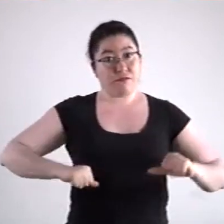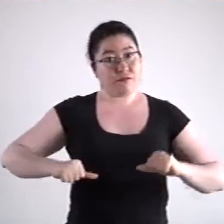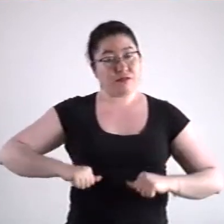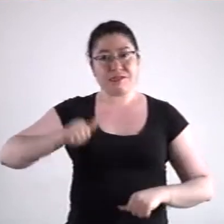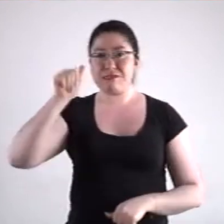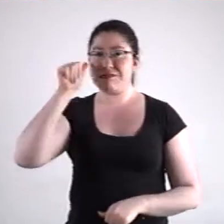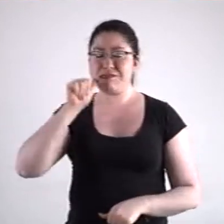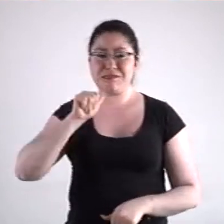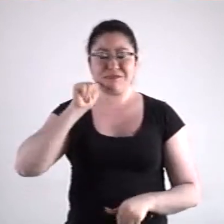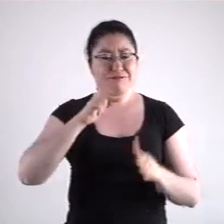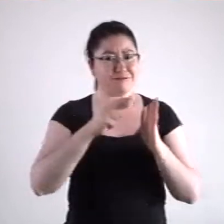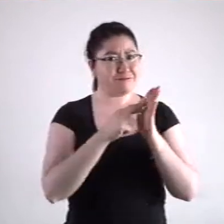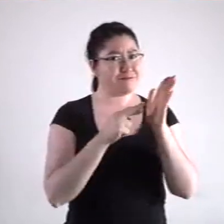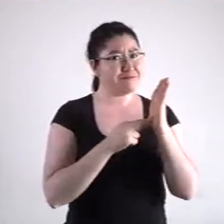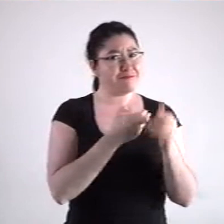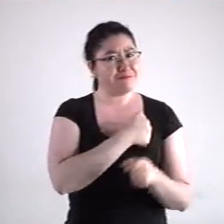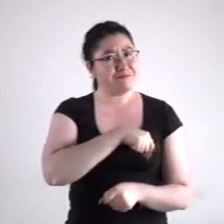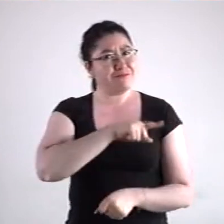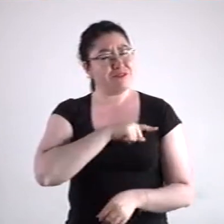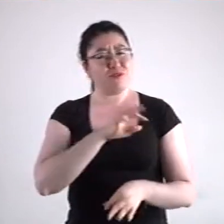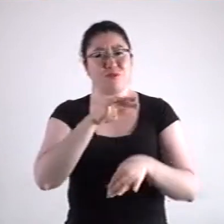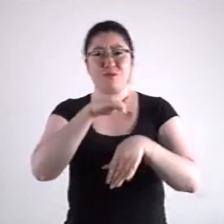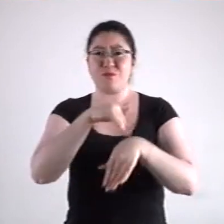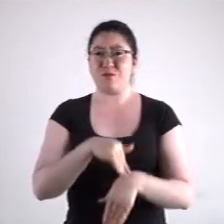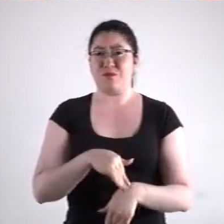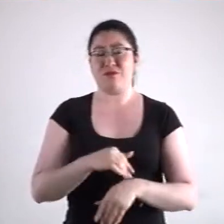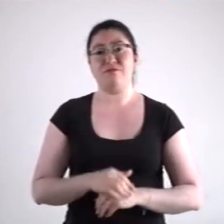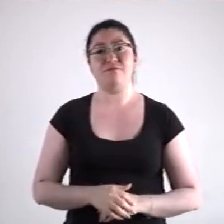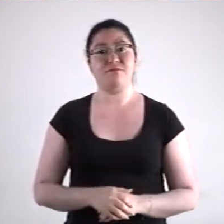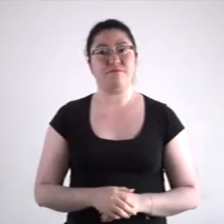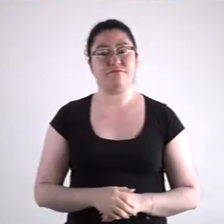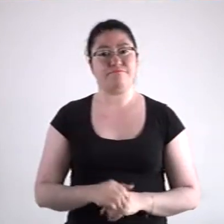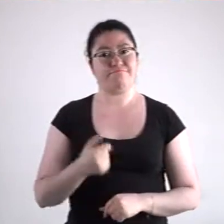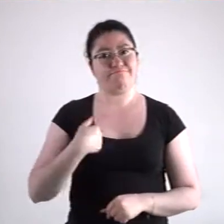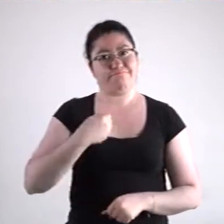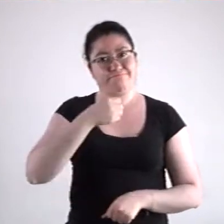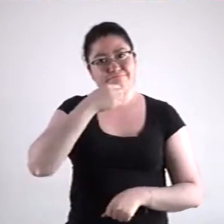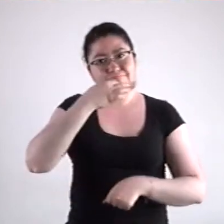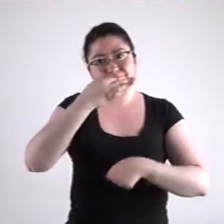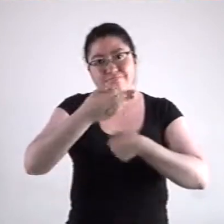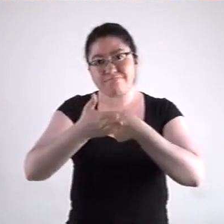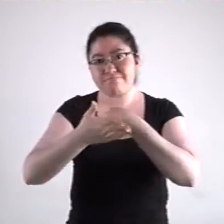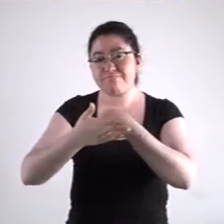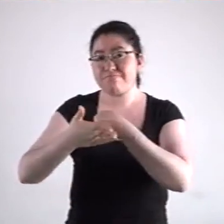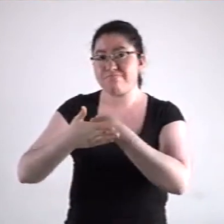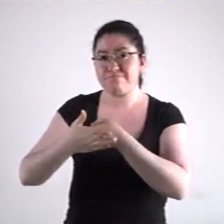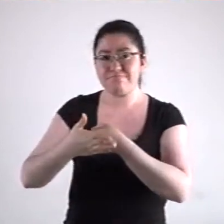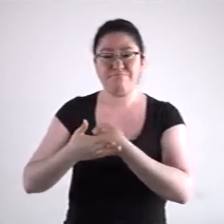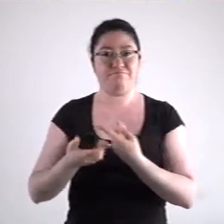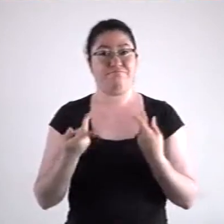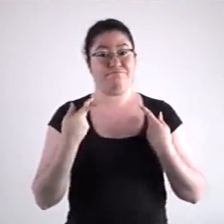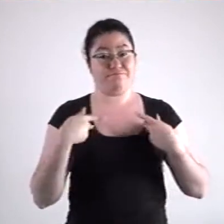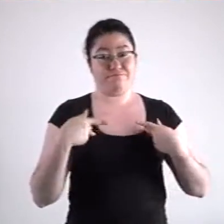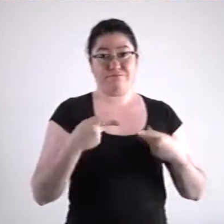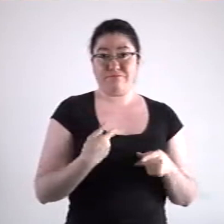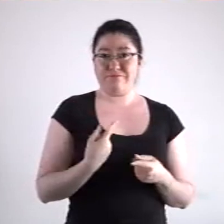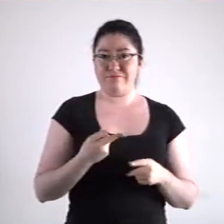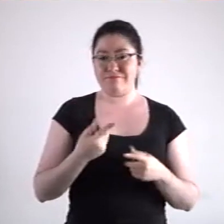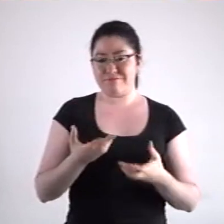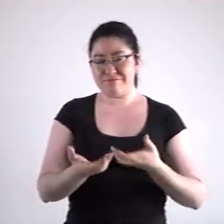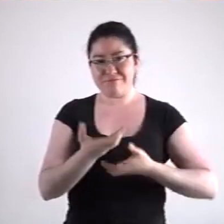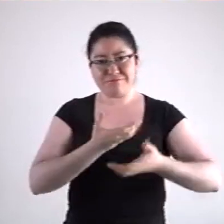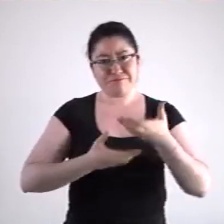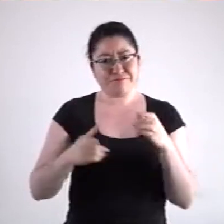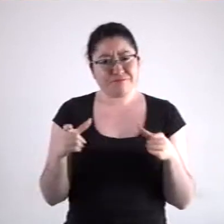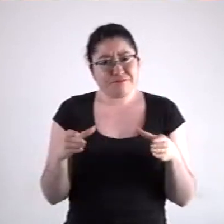deben realizarse con las más estrictas normas sanitarias. Quiero hacer un llamado especial a las personas que atienden en